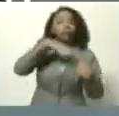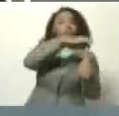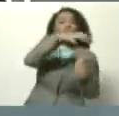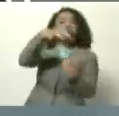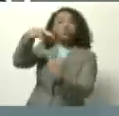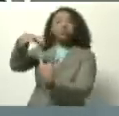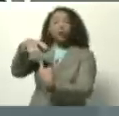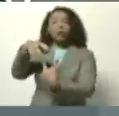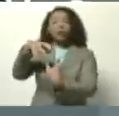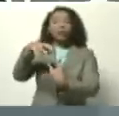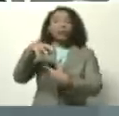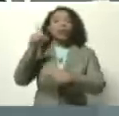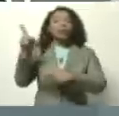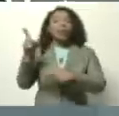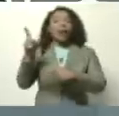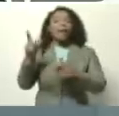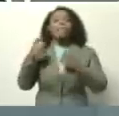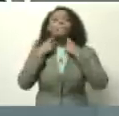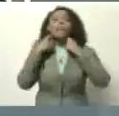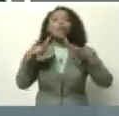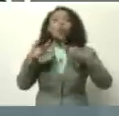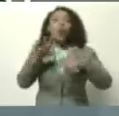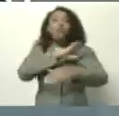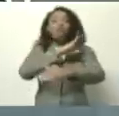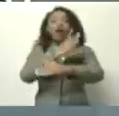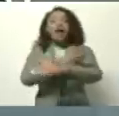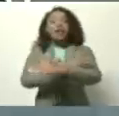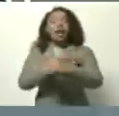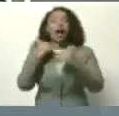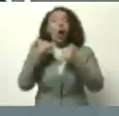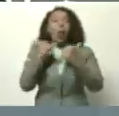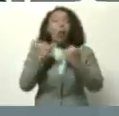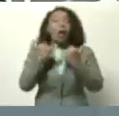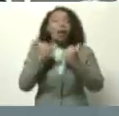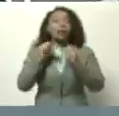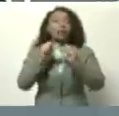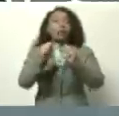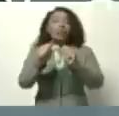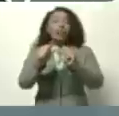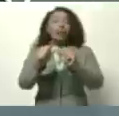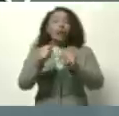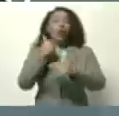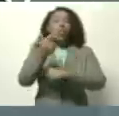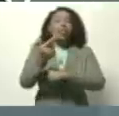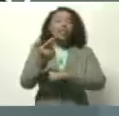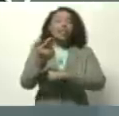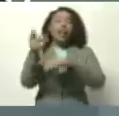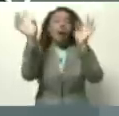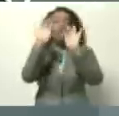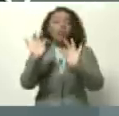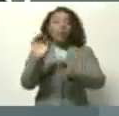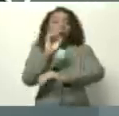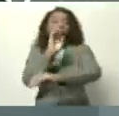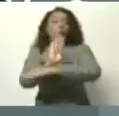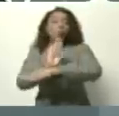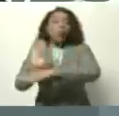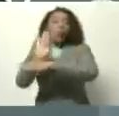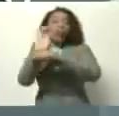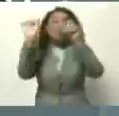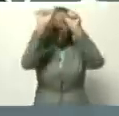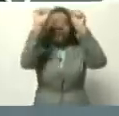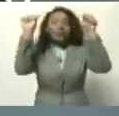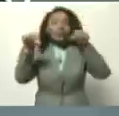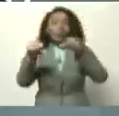2 degradó, perdió su fuerza. Se mantienen igualmente, como lo acaba de anunciar, las medidas de protección del sistema